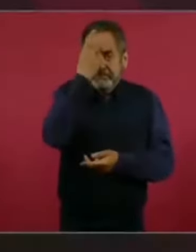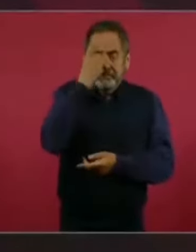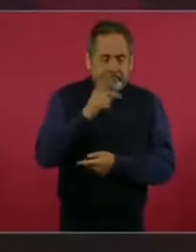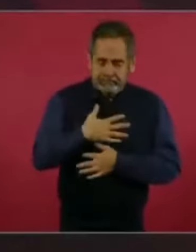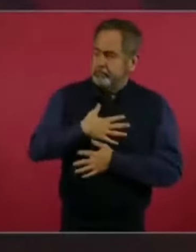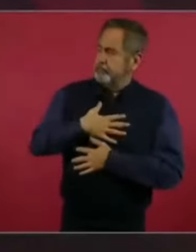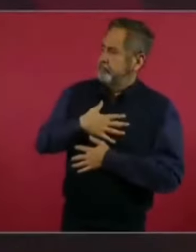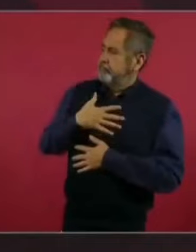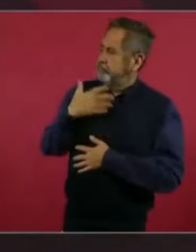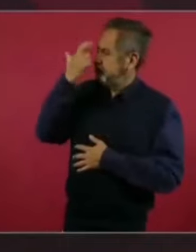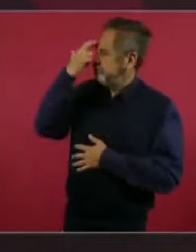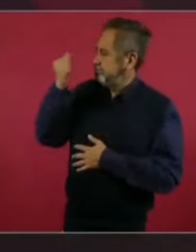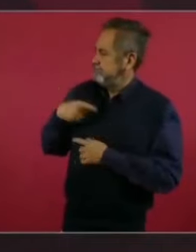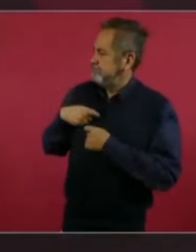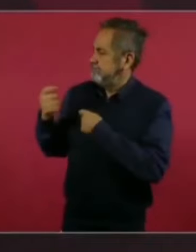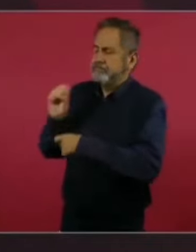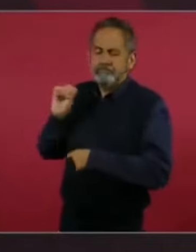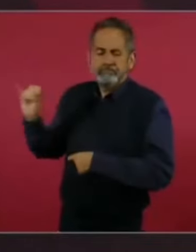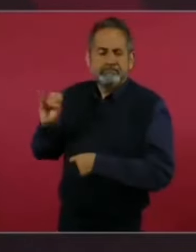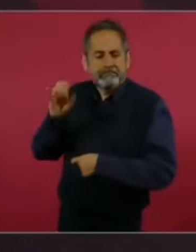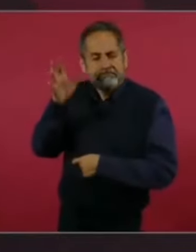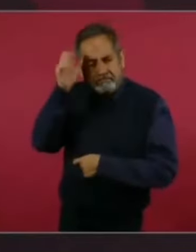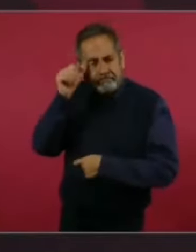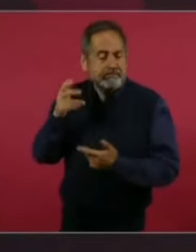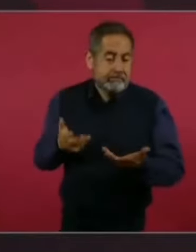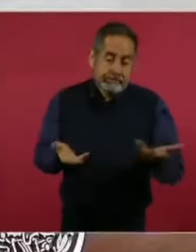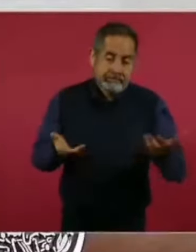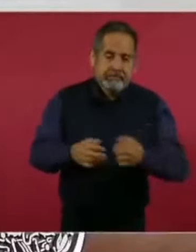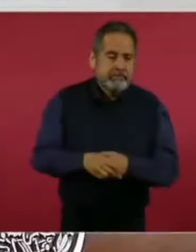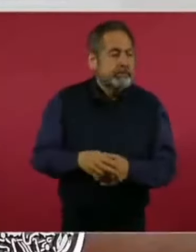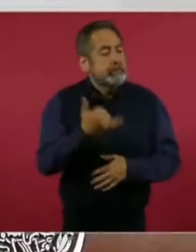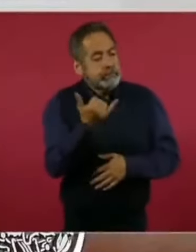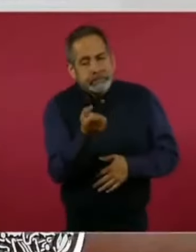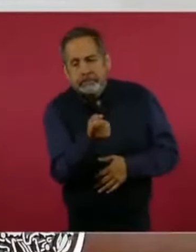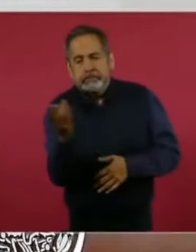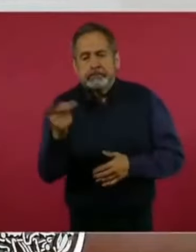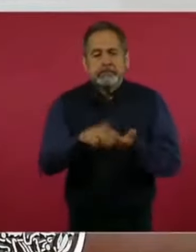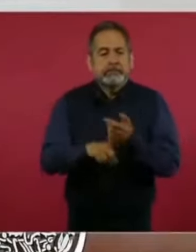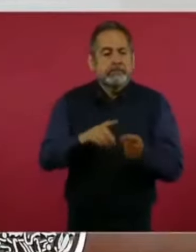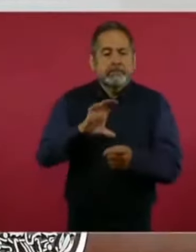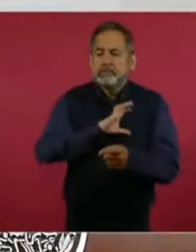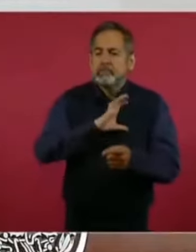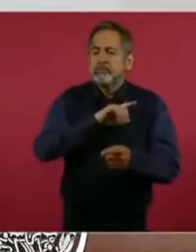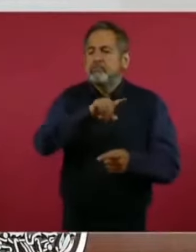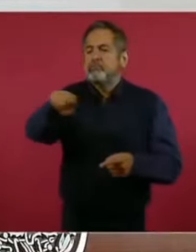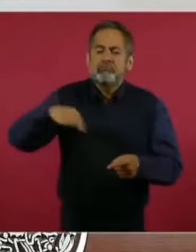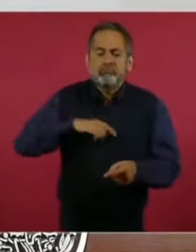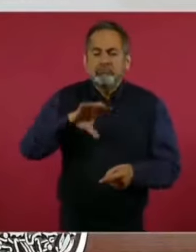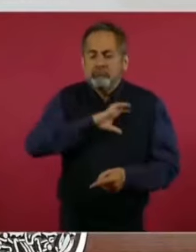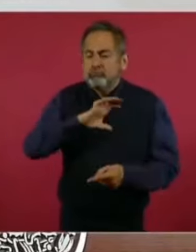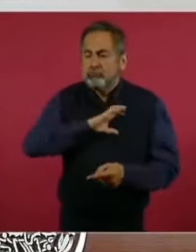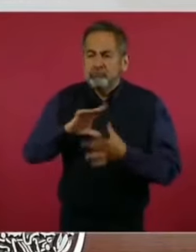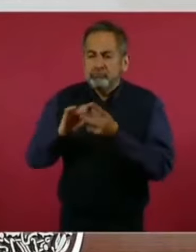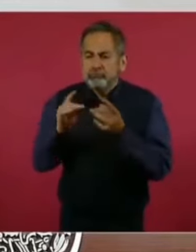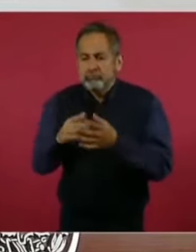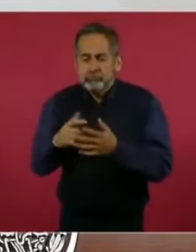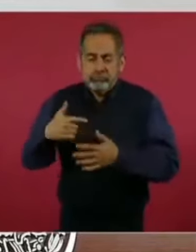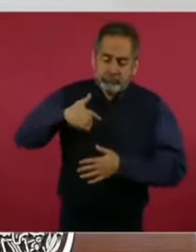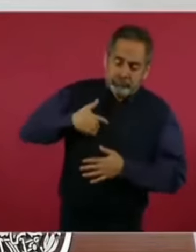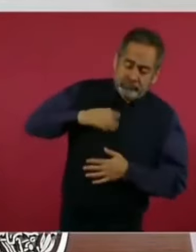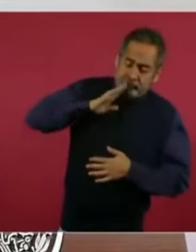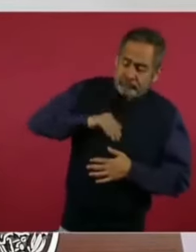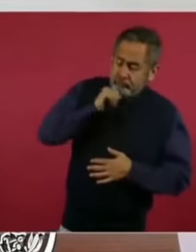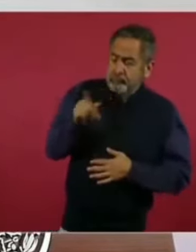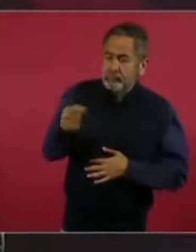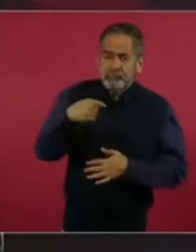y no me ven ningún defecto, es